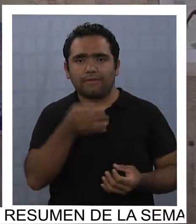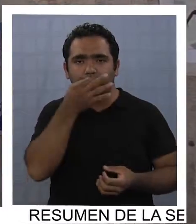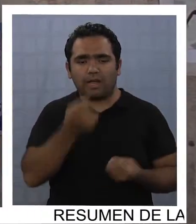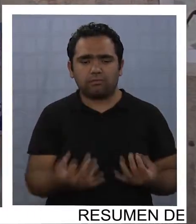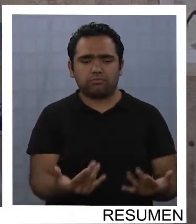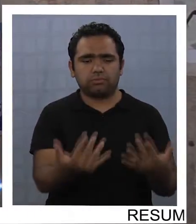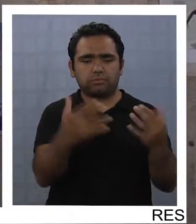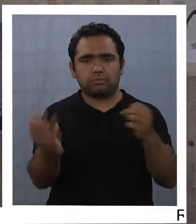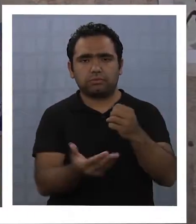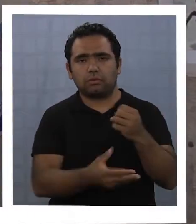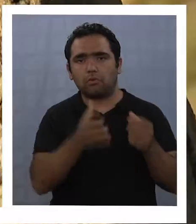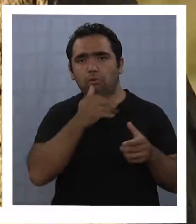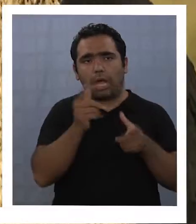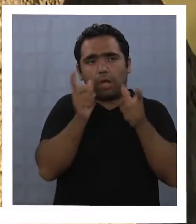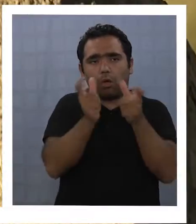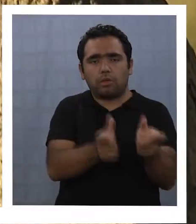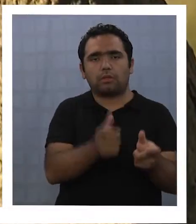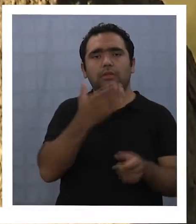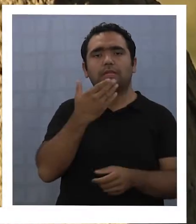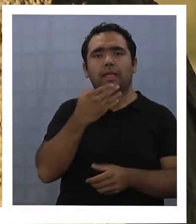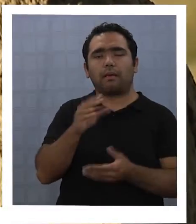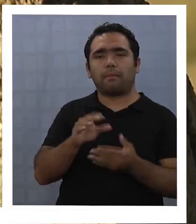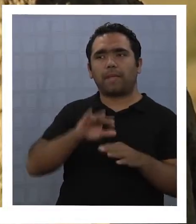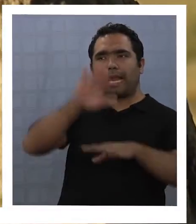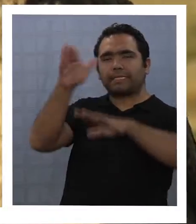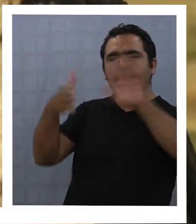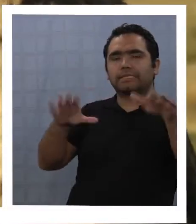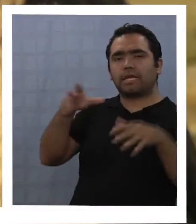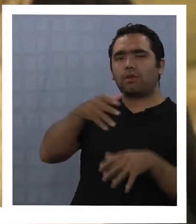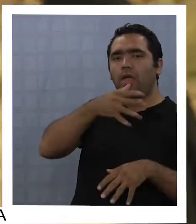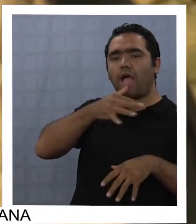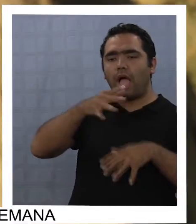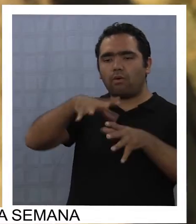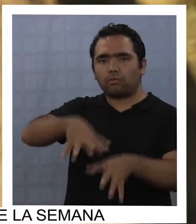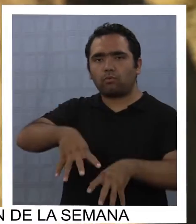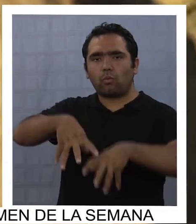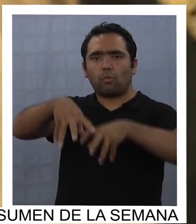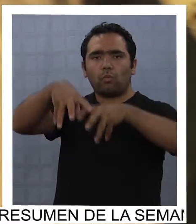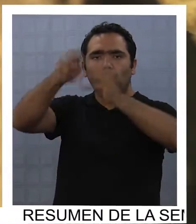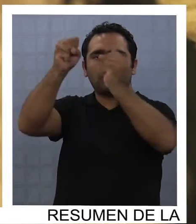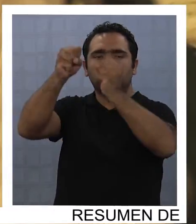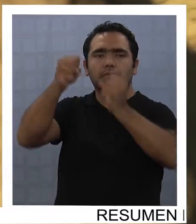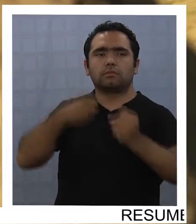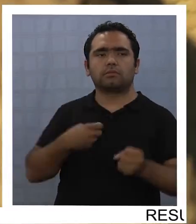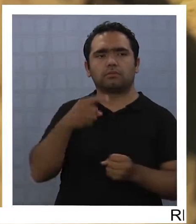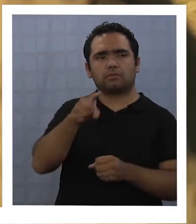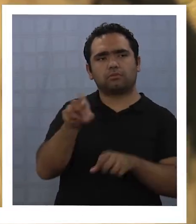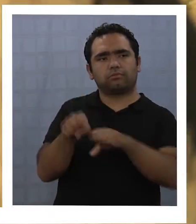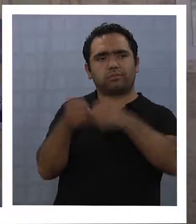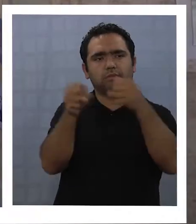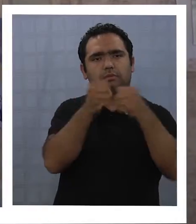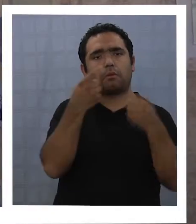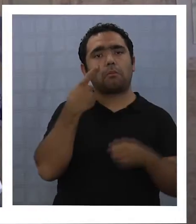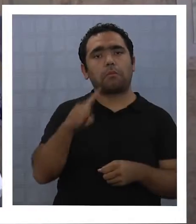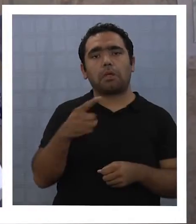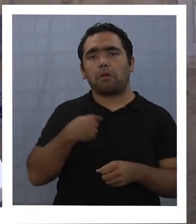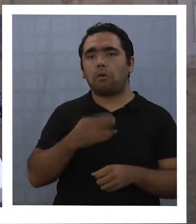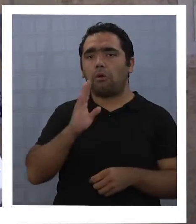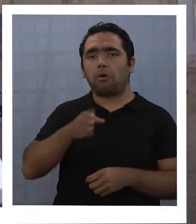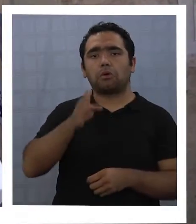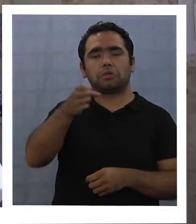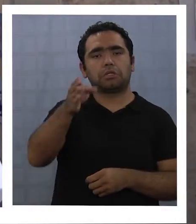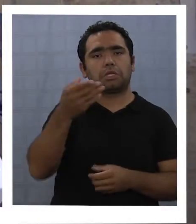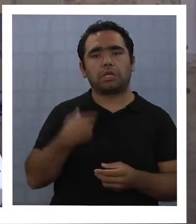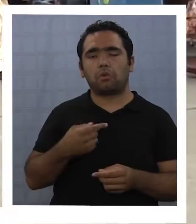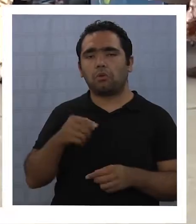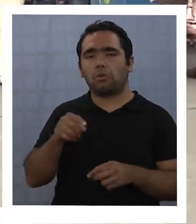En el altiplano la extracción de agua es brutal, se han dañado ecosistemas. Sin embargo, se sigue extrayendo agua de las mismas